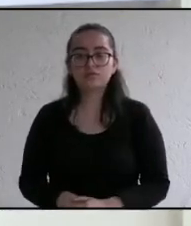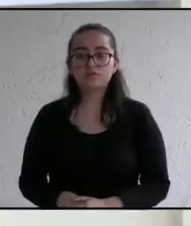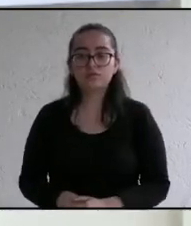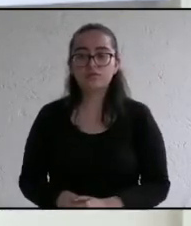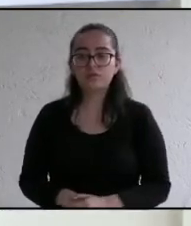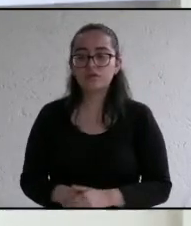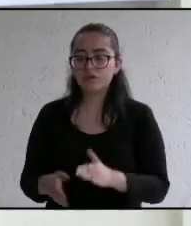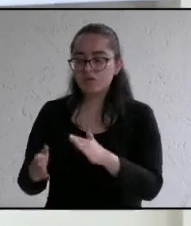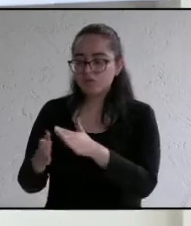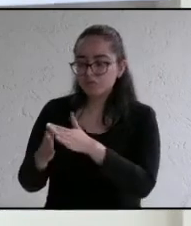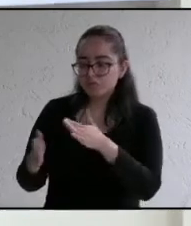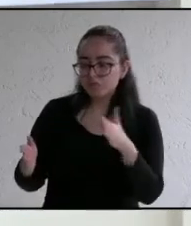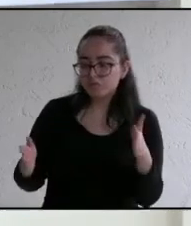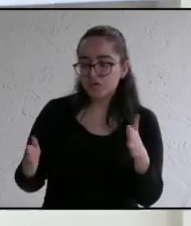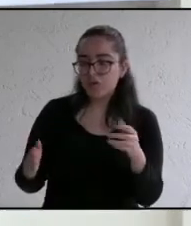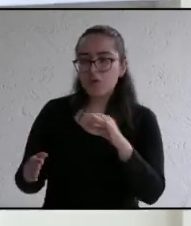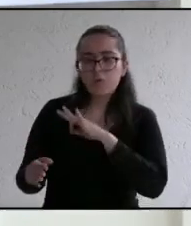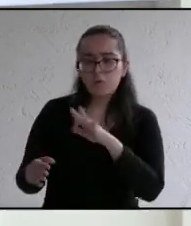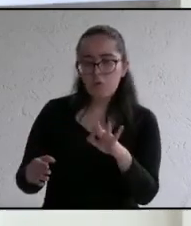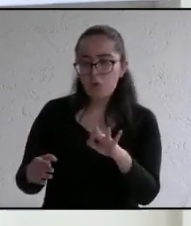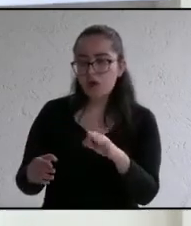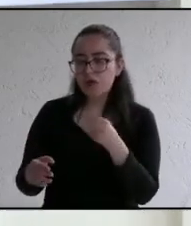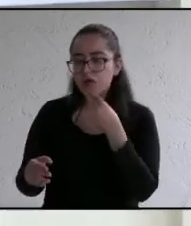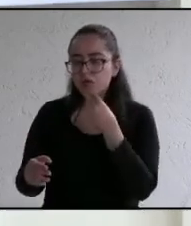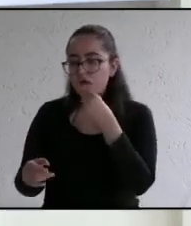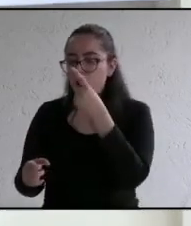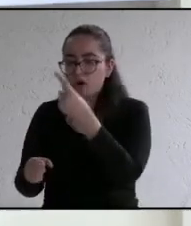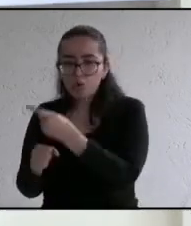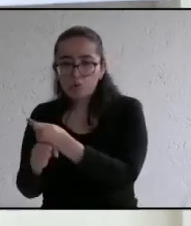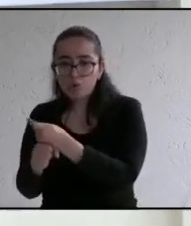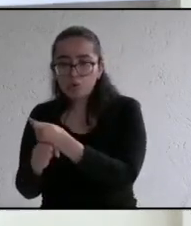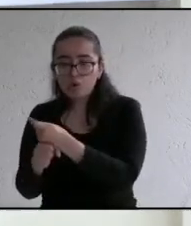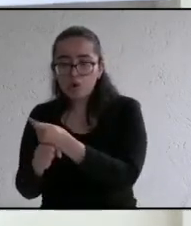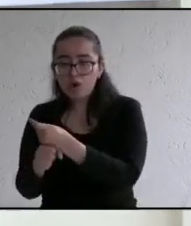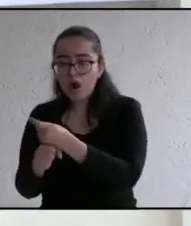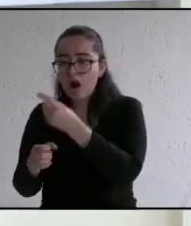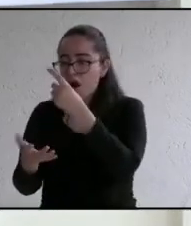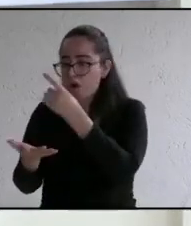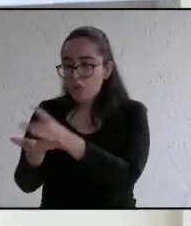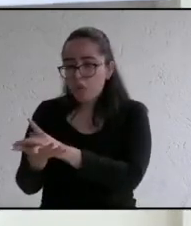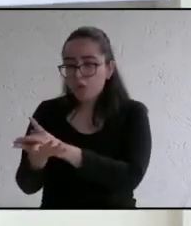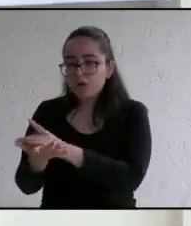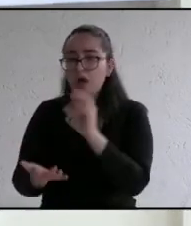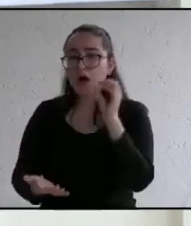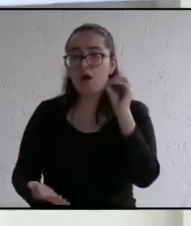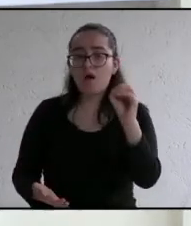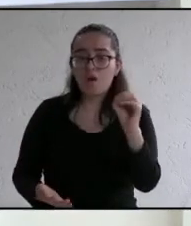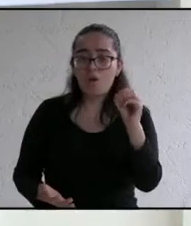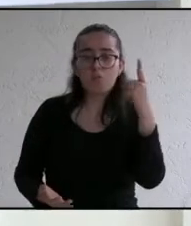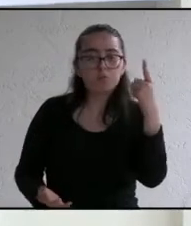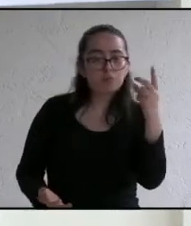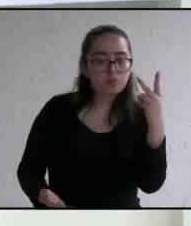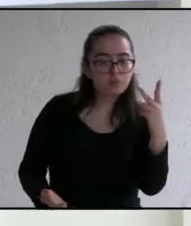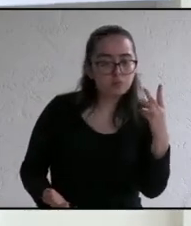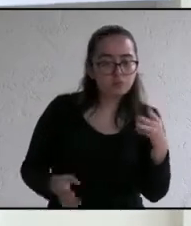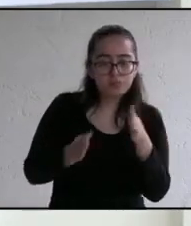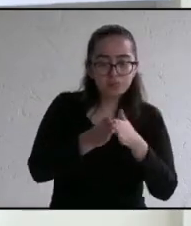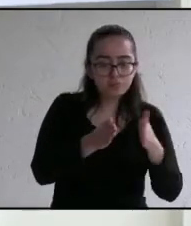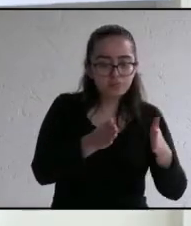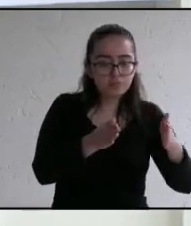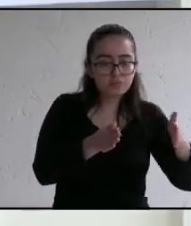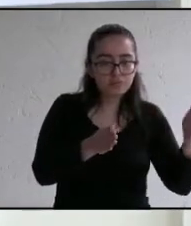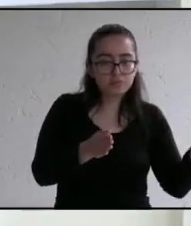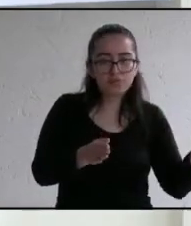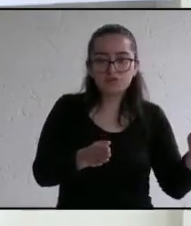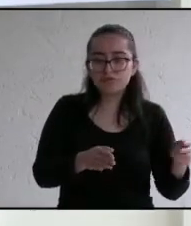administrarla como consideren pertinente podrán usar todo su tiempo en una sola participación